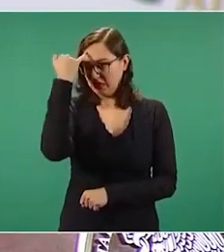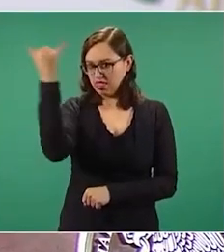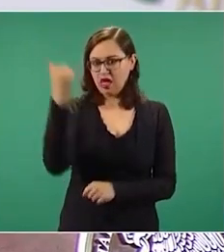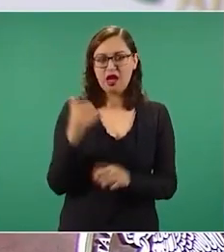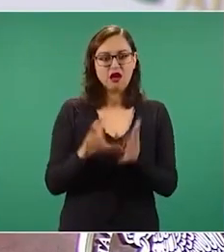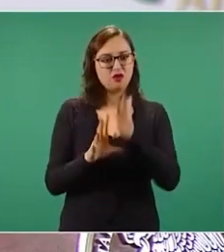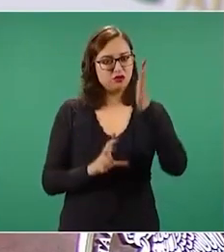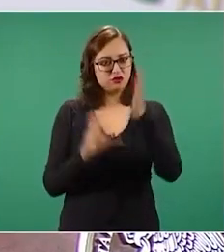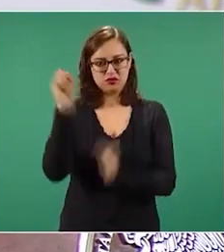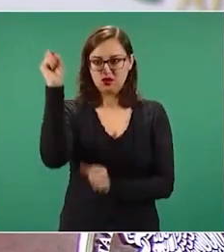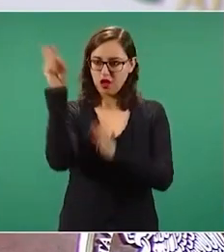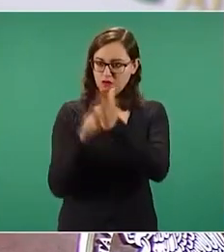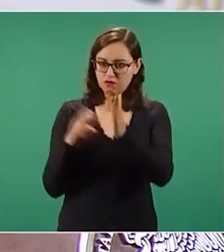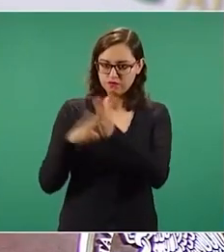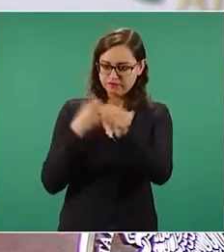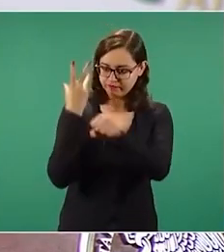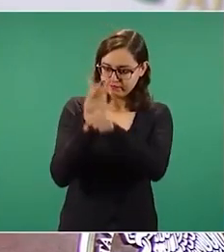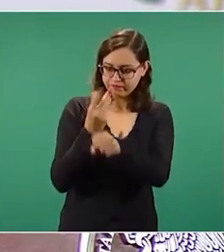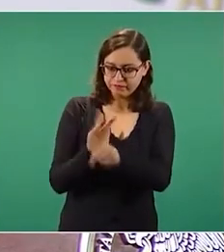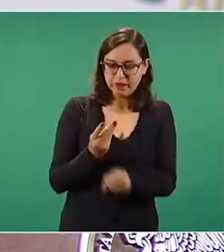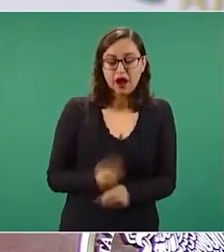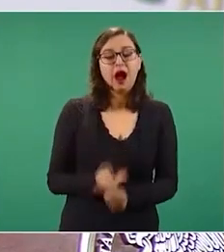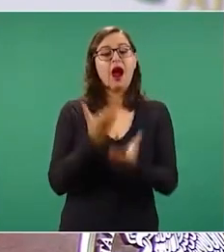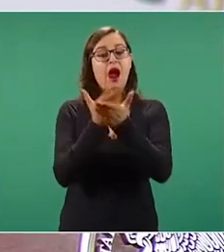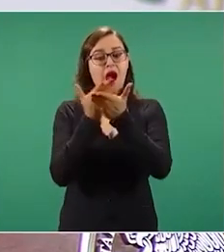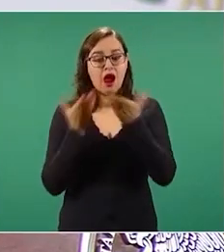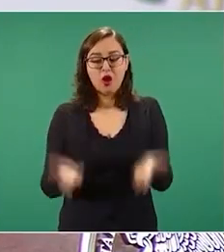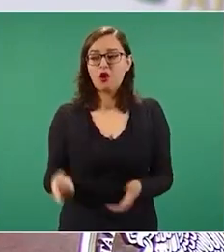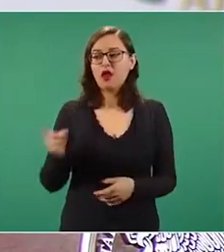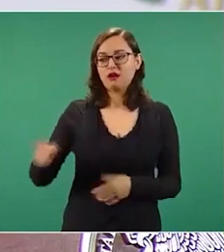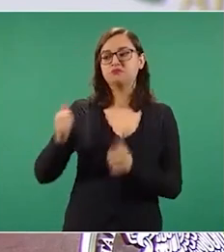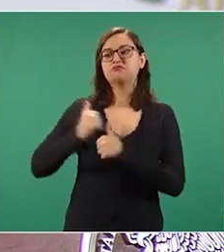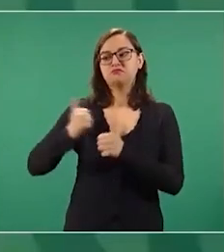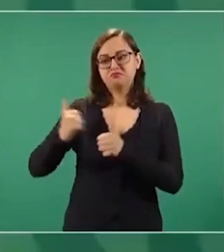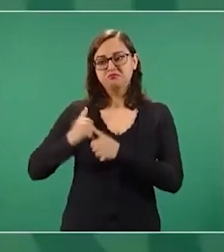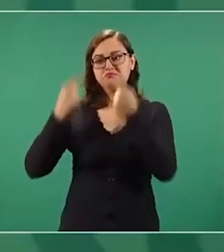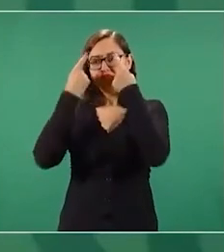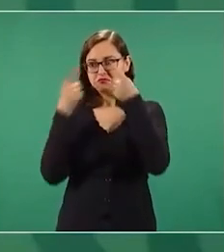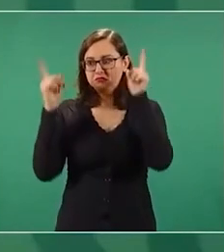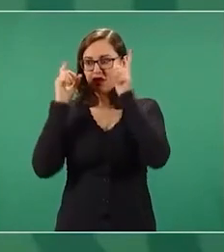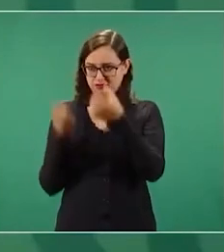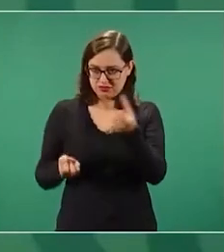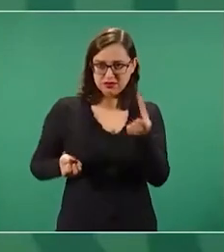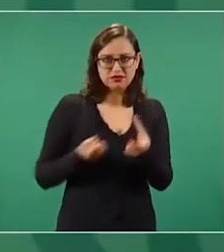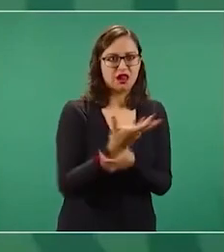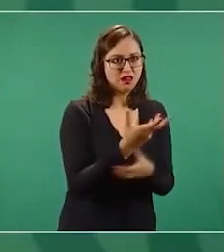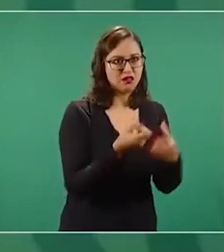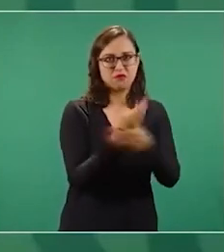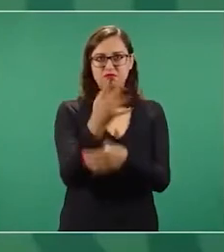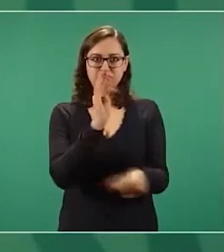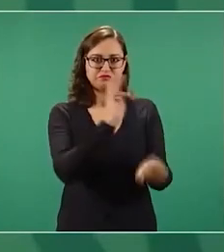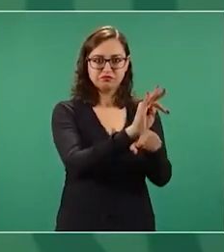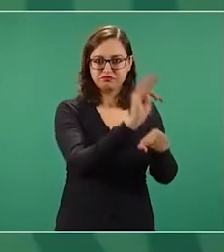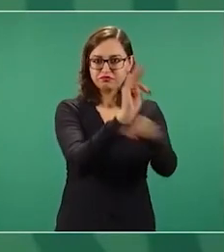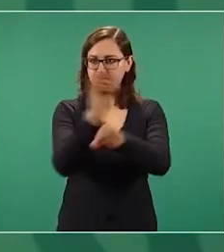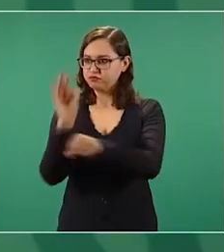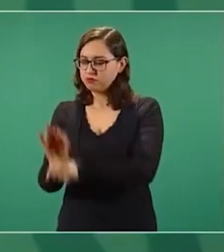contamos con el apoyo para garantizar la paz la tranquilidad para darle seguridad al pueblo